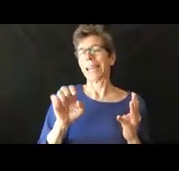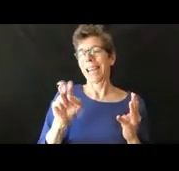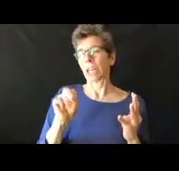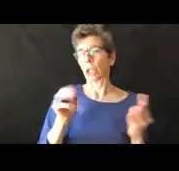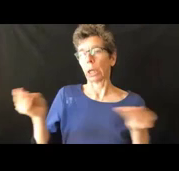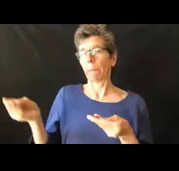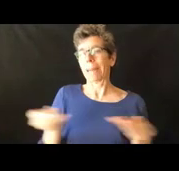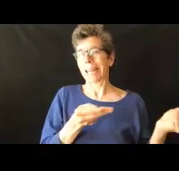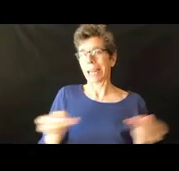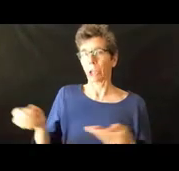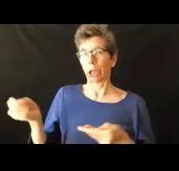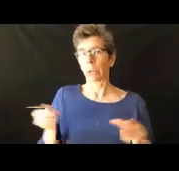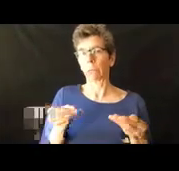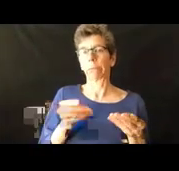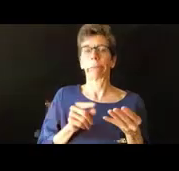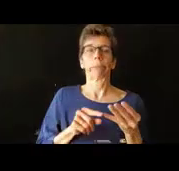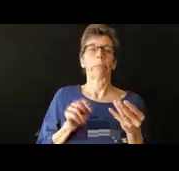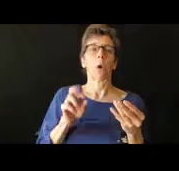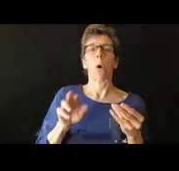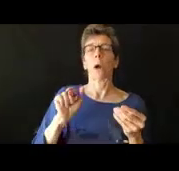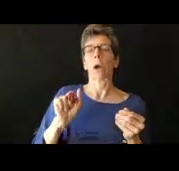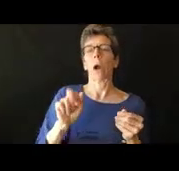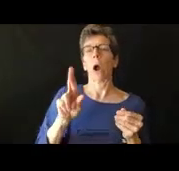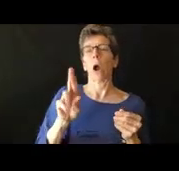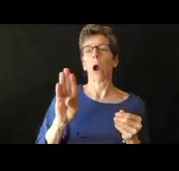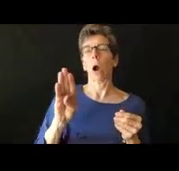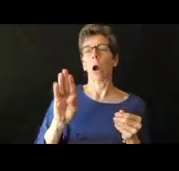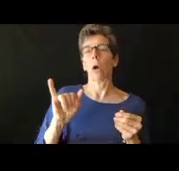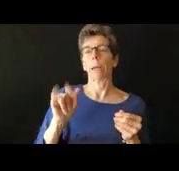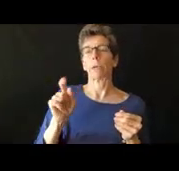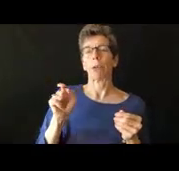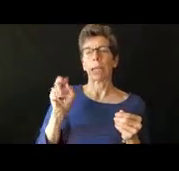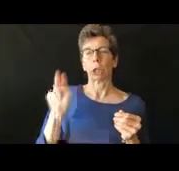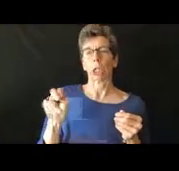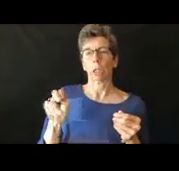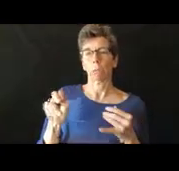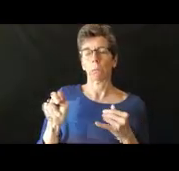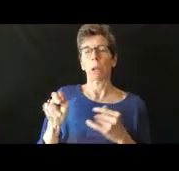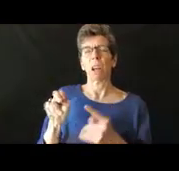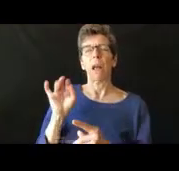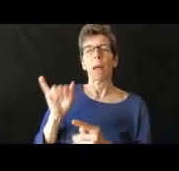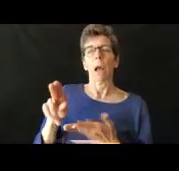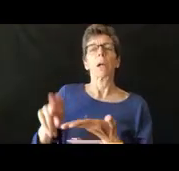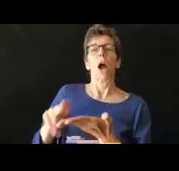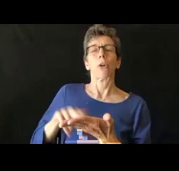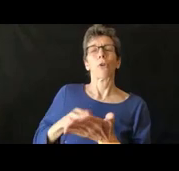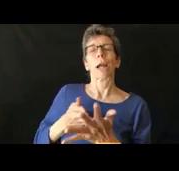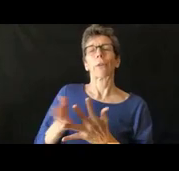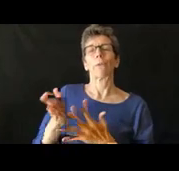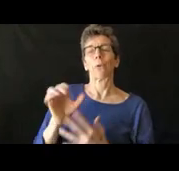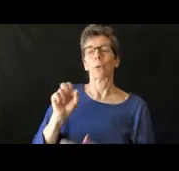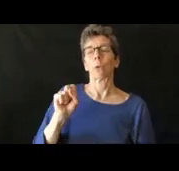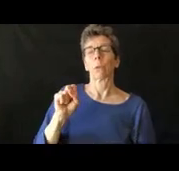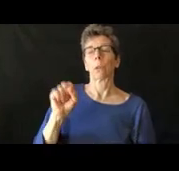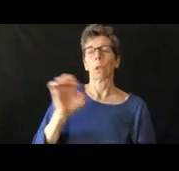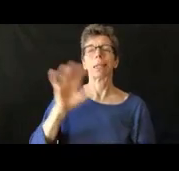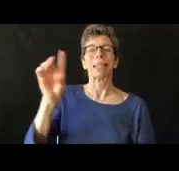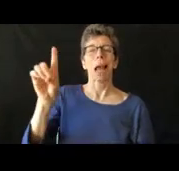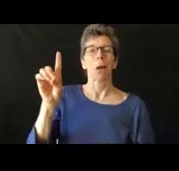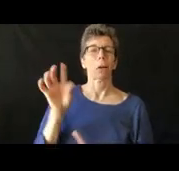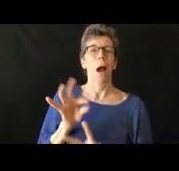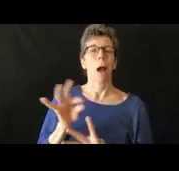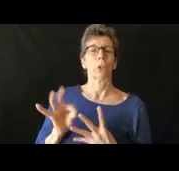en nuestro estado por lo generalmente el OSPI nos da opciones y podemos tener a un facilitador